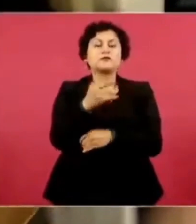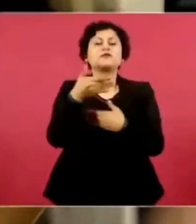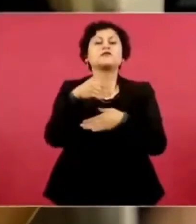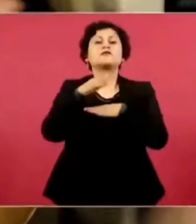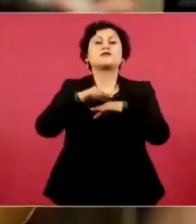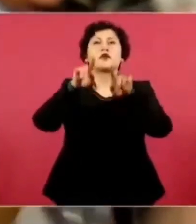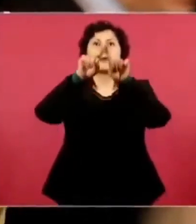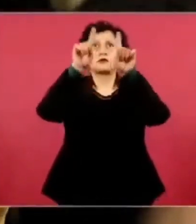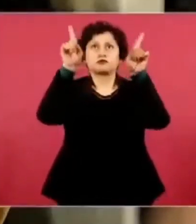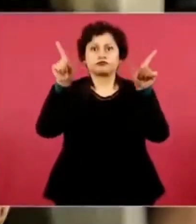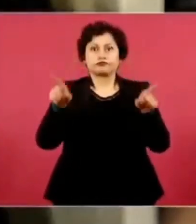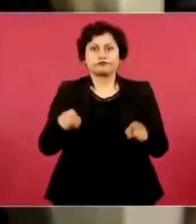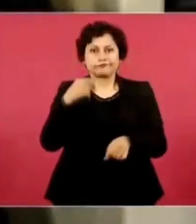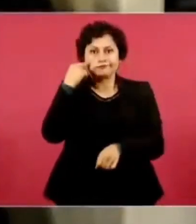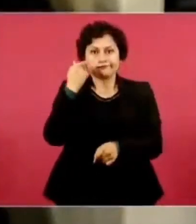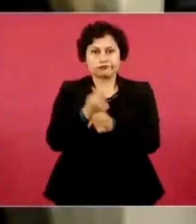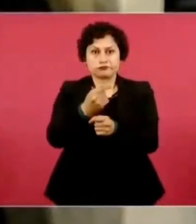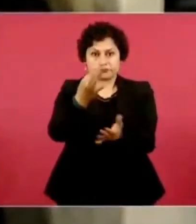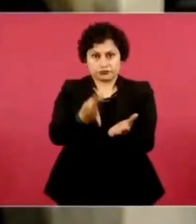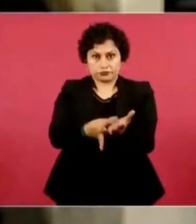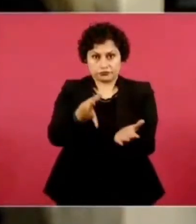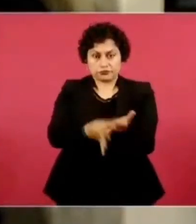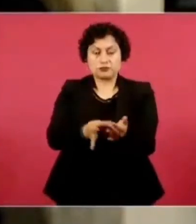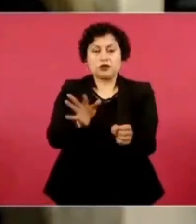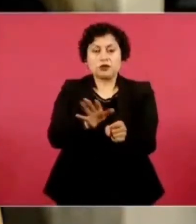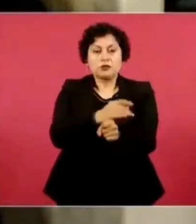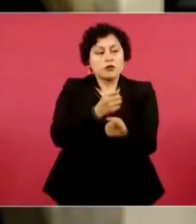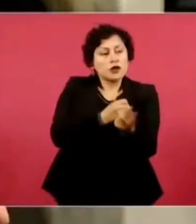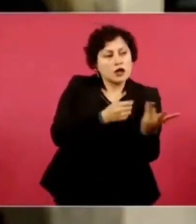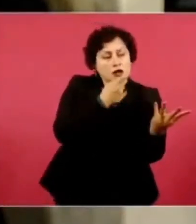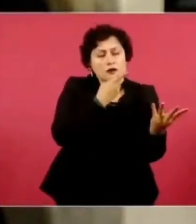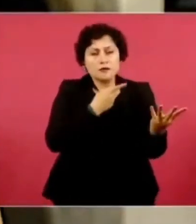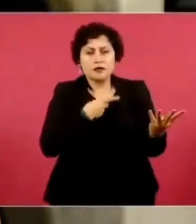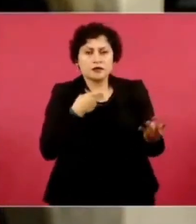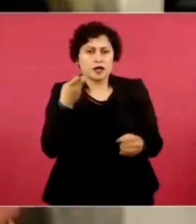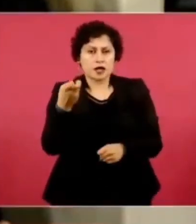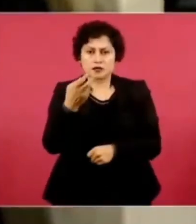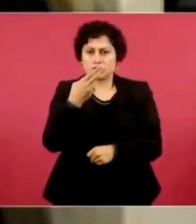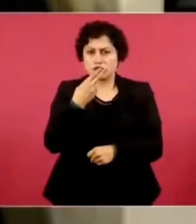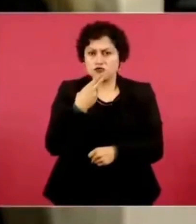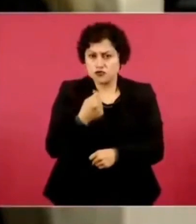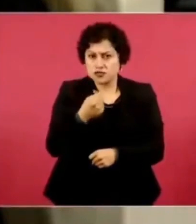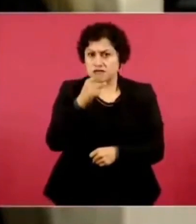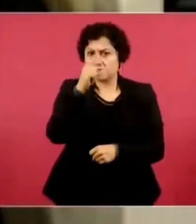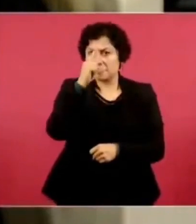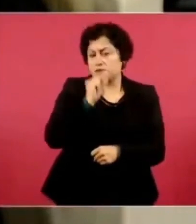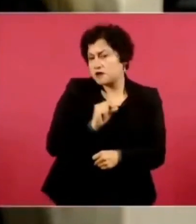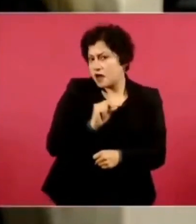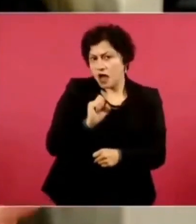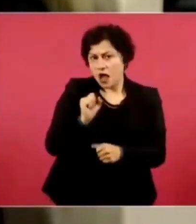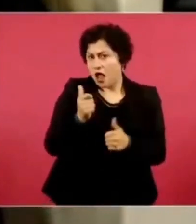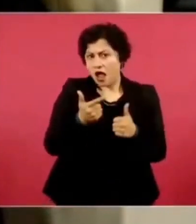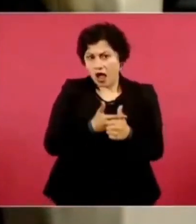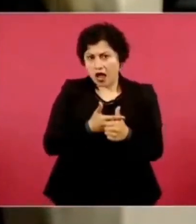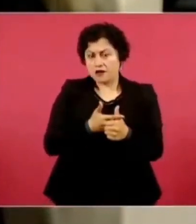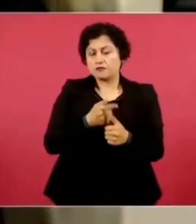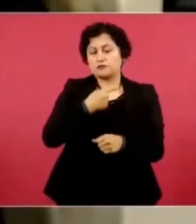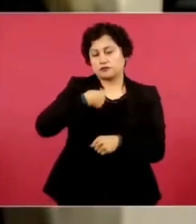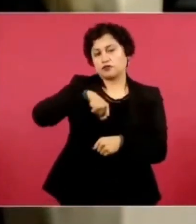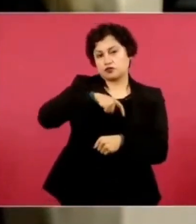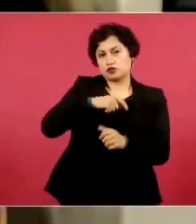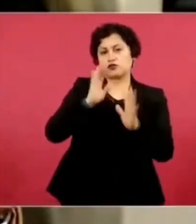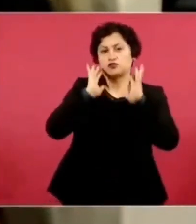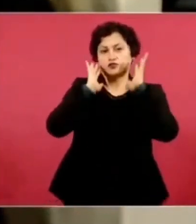reportes de que muchos de ellos no están funcionando al 100%, no están operando o de plano no sirven. Ya pedimos el dato por